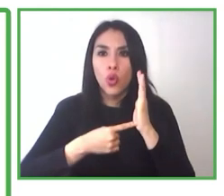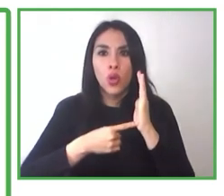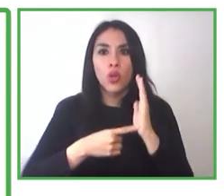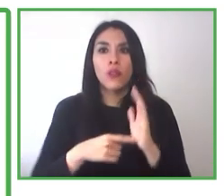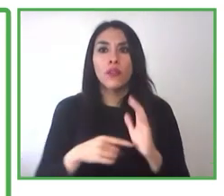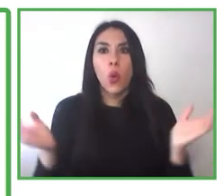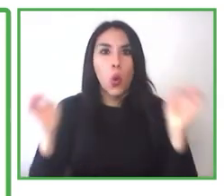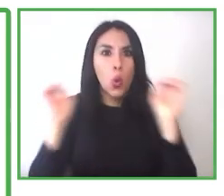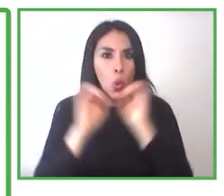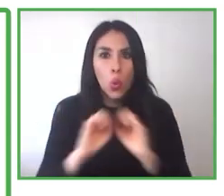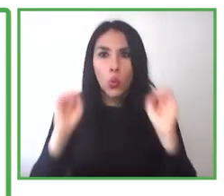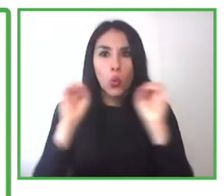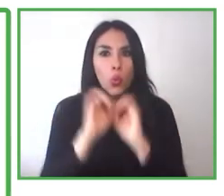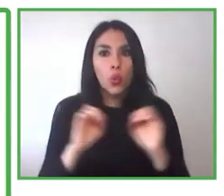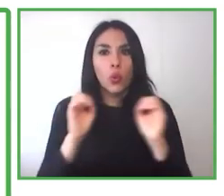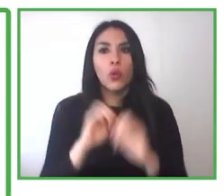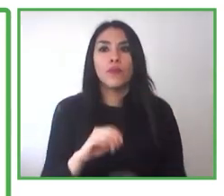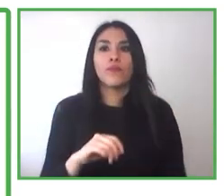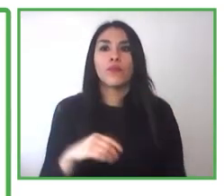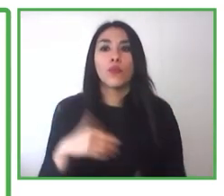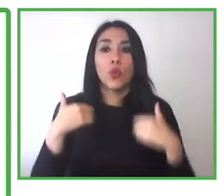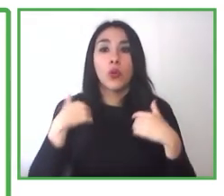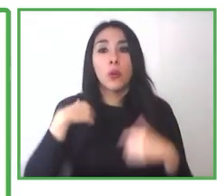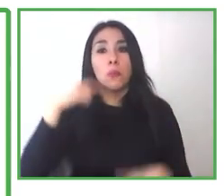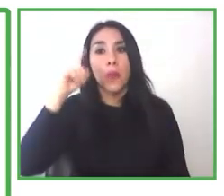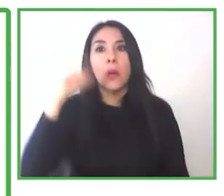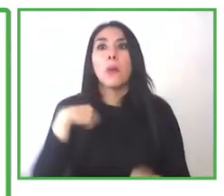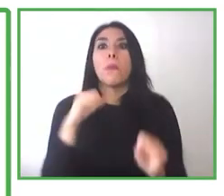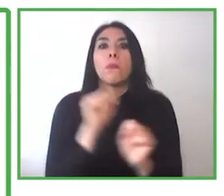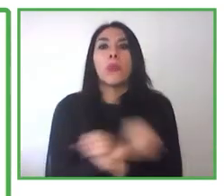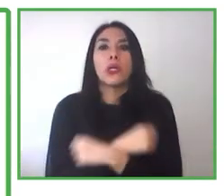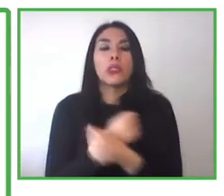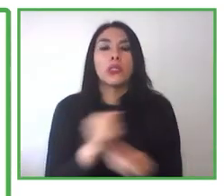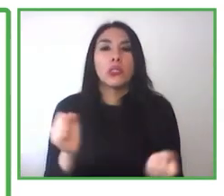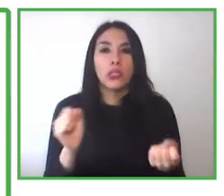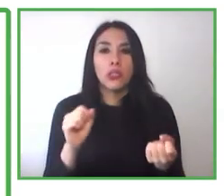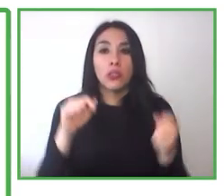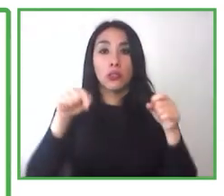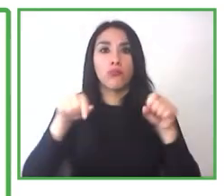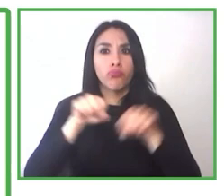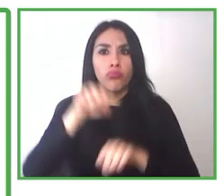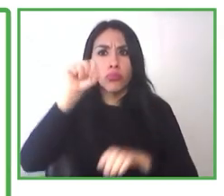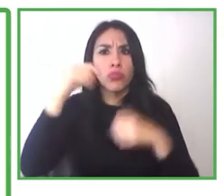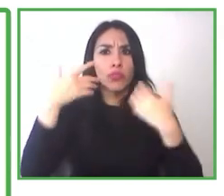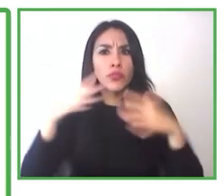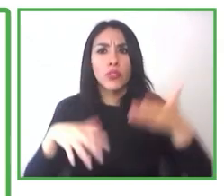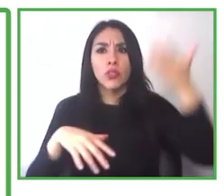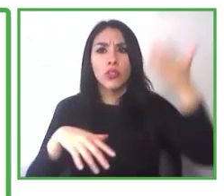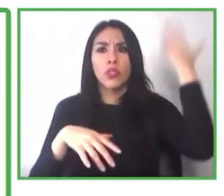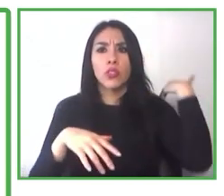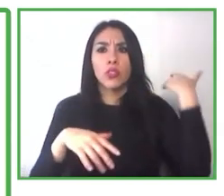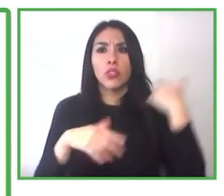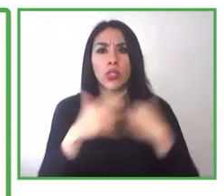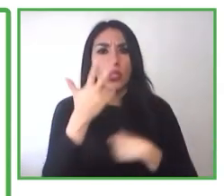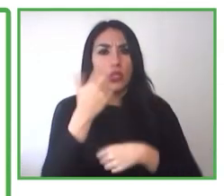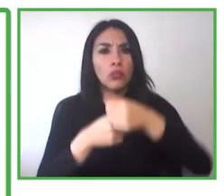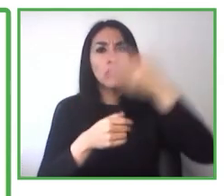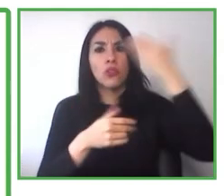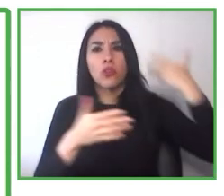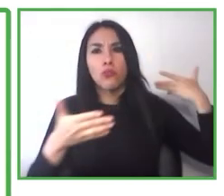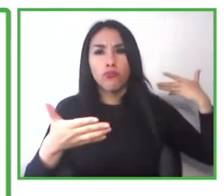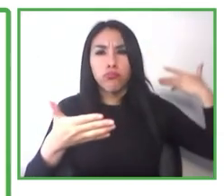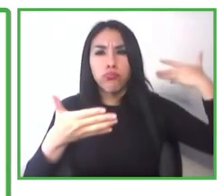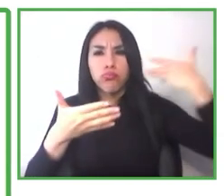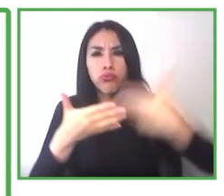desarrollando esa función en la minería, en el comercio, en la construcción, en el turismo, donde lo aprendió en la práctica o lo